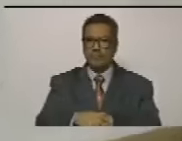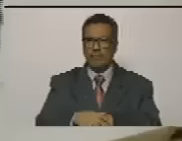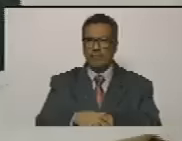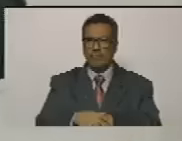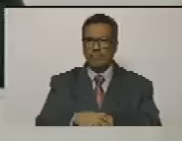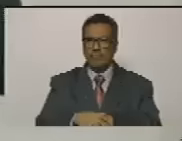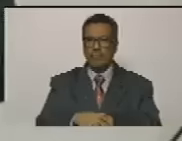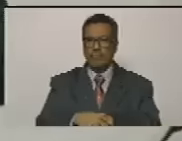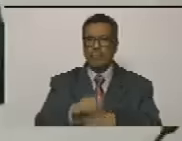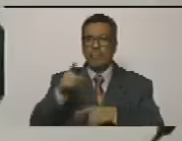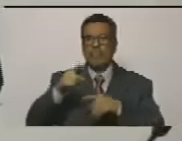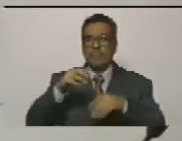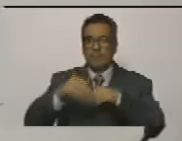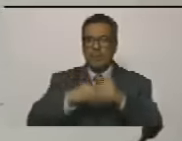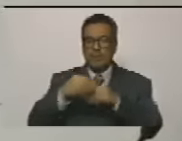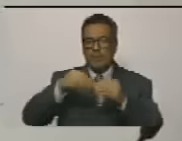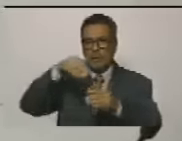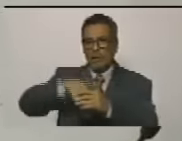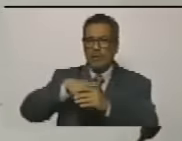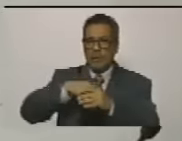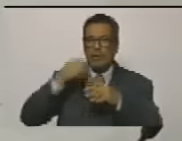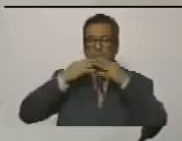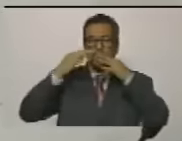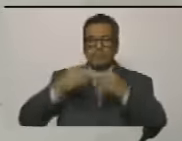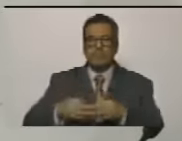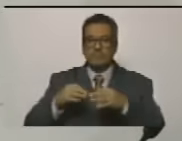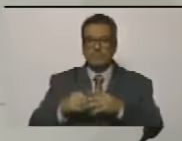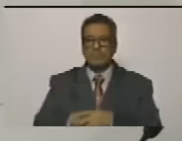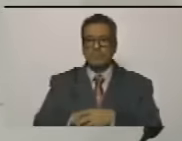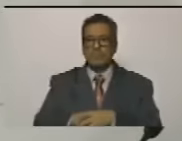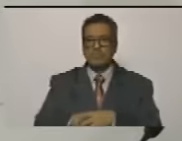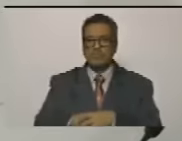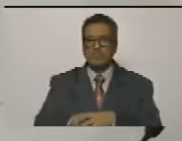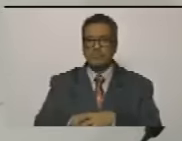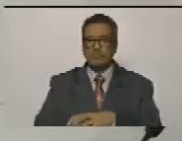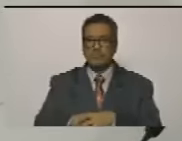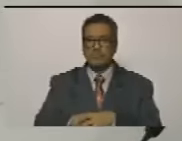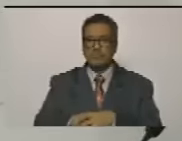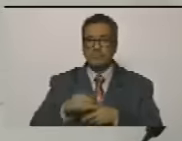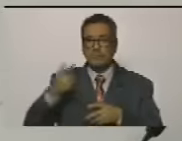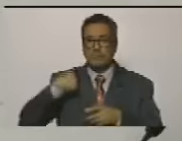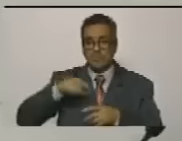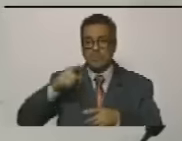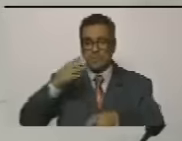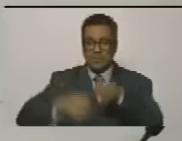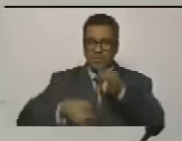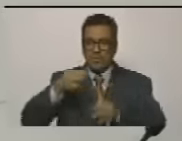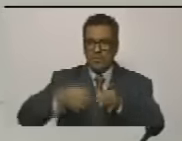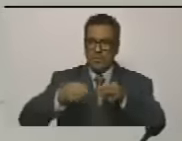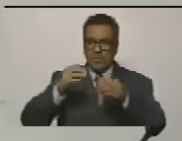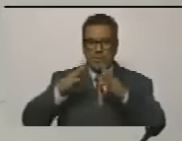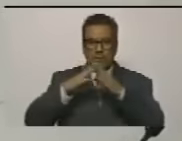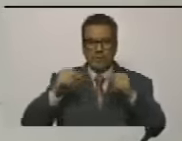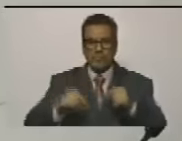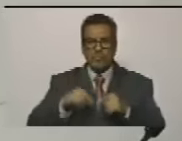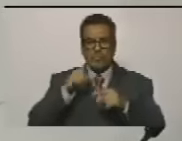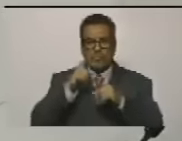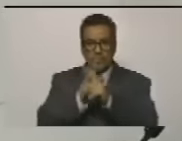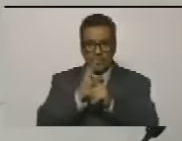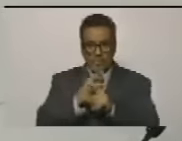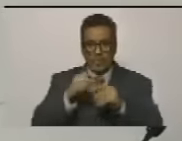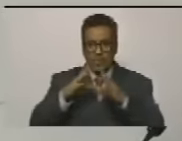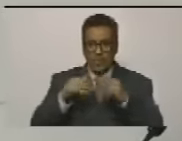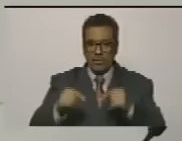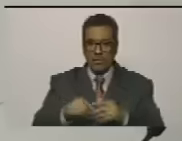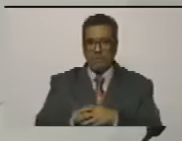vamos a unas elecciones sin duda que tienen que ser justas para todos competitivas